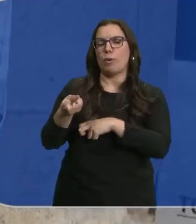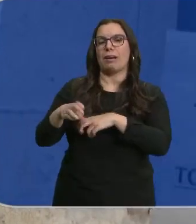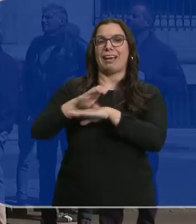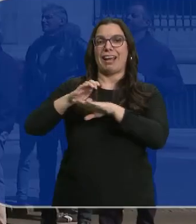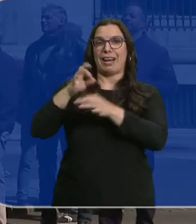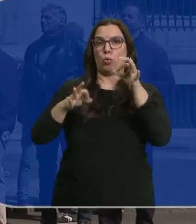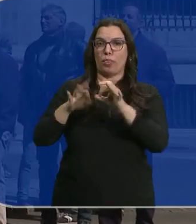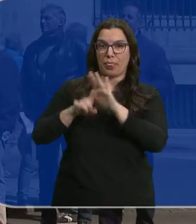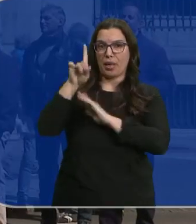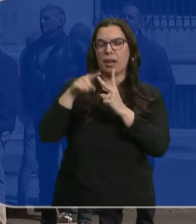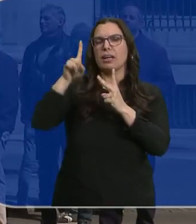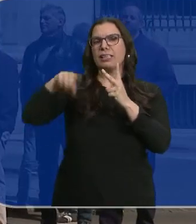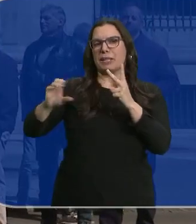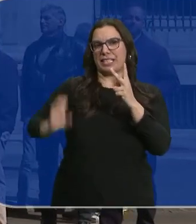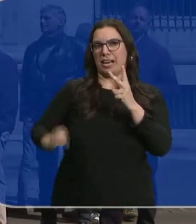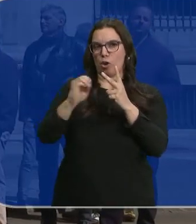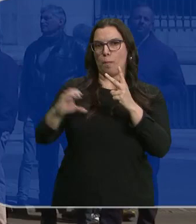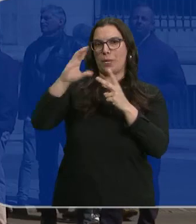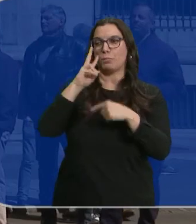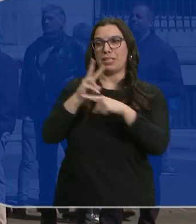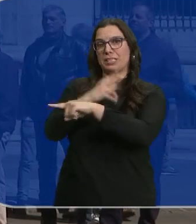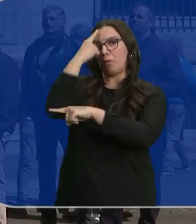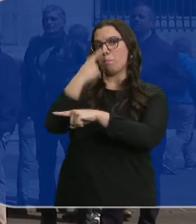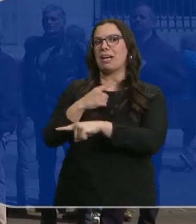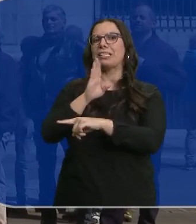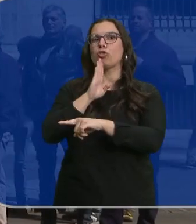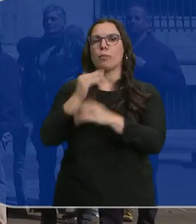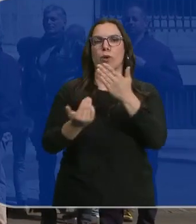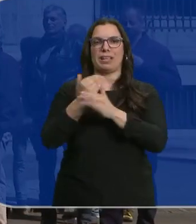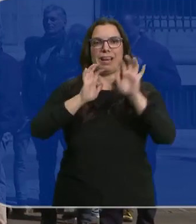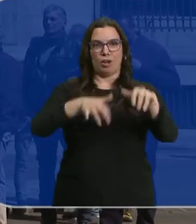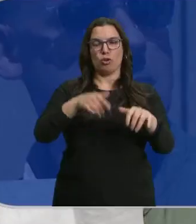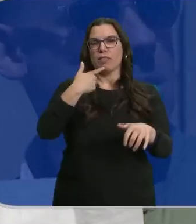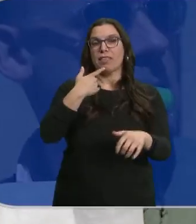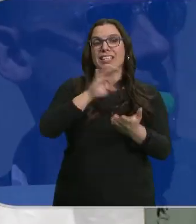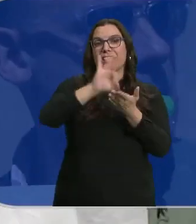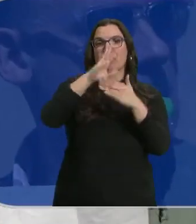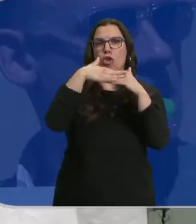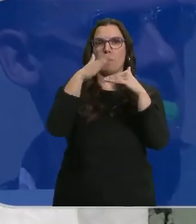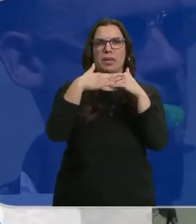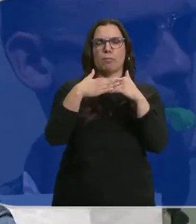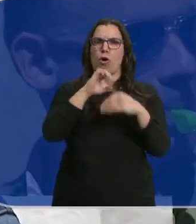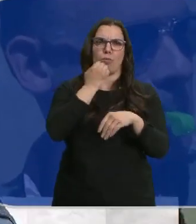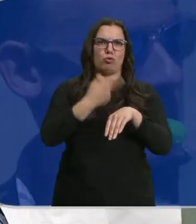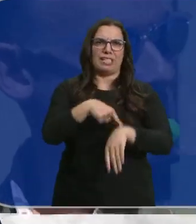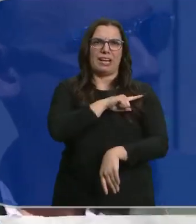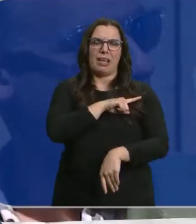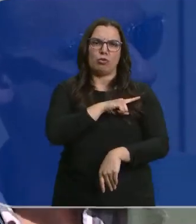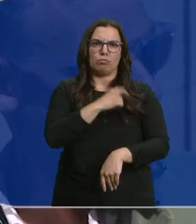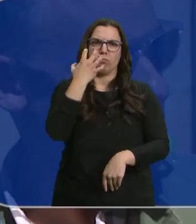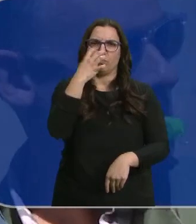carrera judicial y un aumento de salario. Son imágenes de León. De esta mañana se quejan de los servicios mínimos porque dicen que son abusivos.